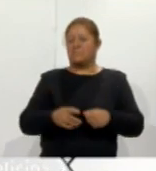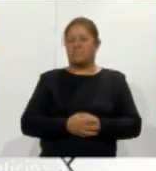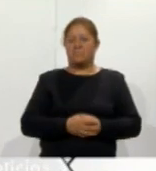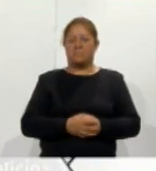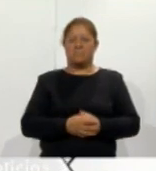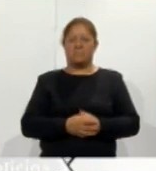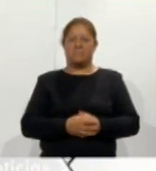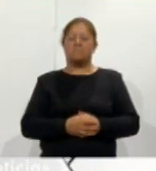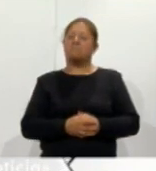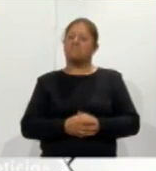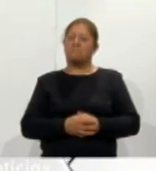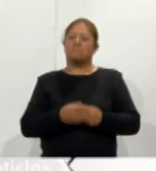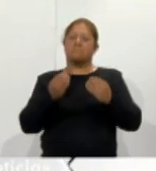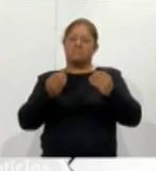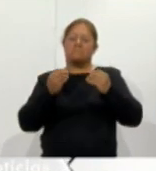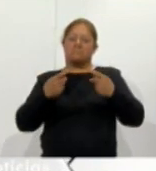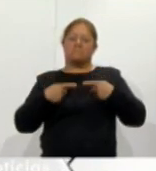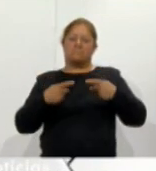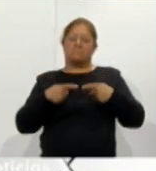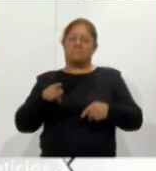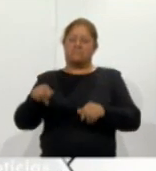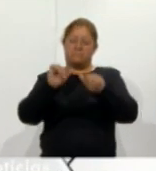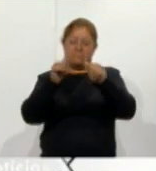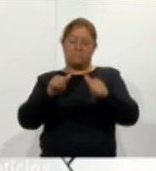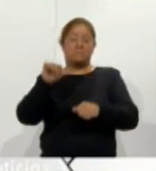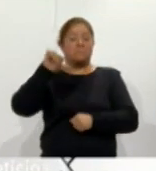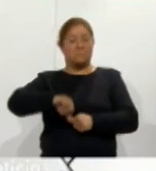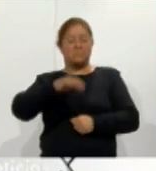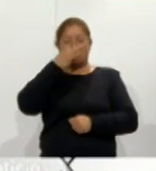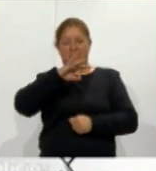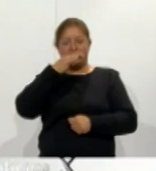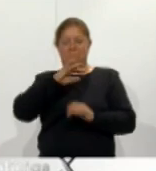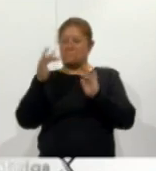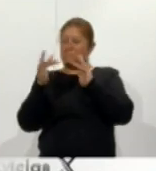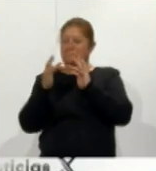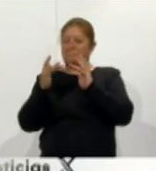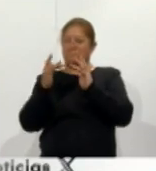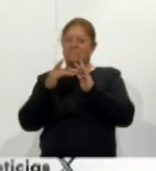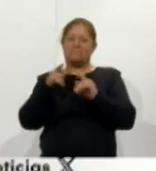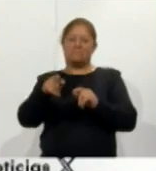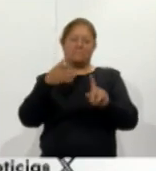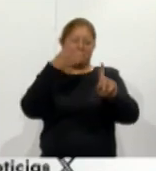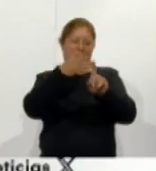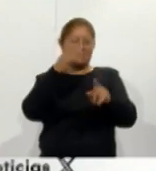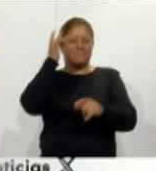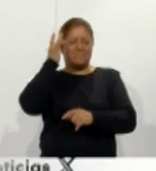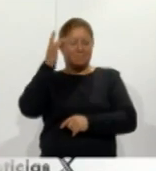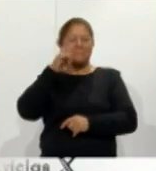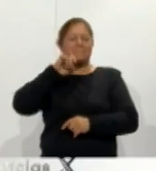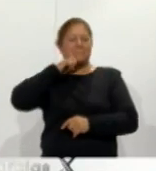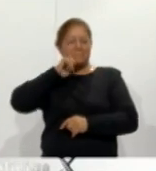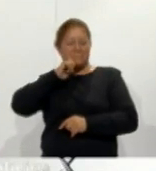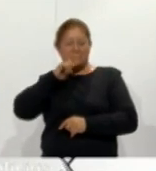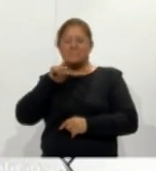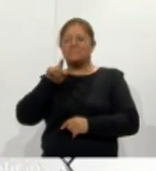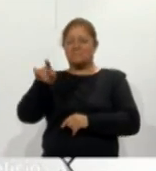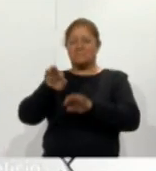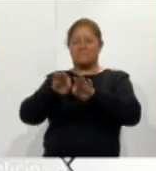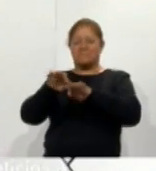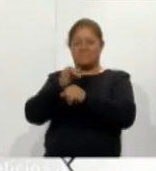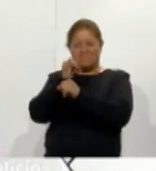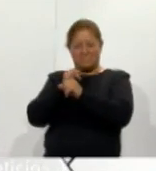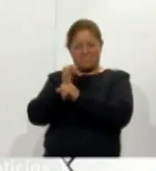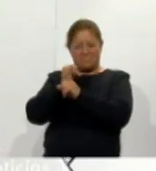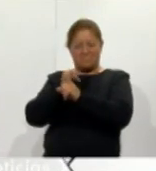pues una buena cantidad de artesanos festejan el día de hoy pues coincide con el festejo de San José de oficio carpintero y